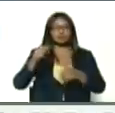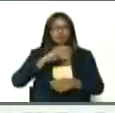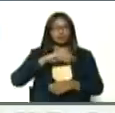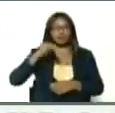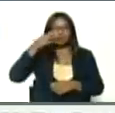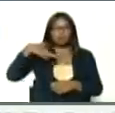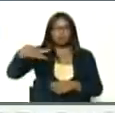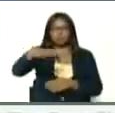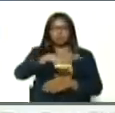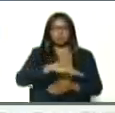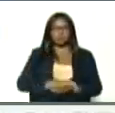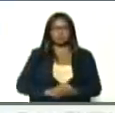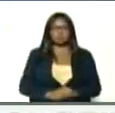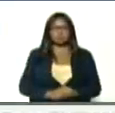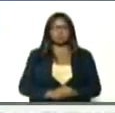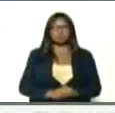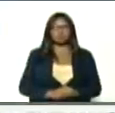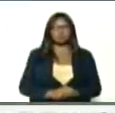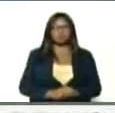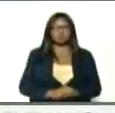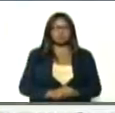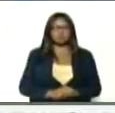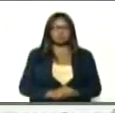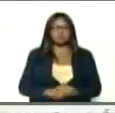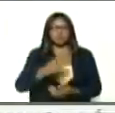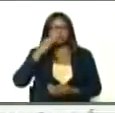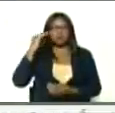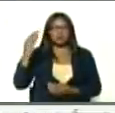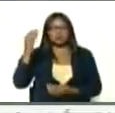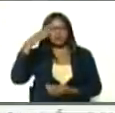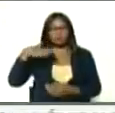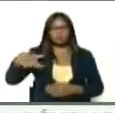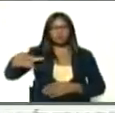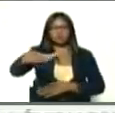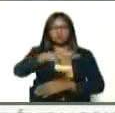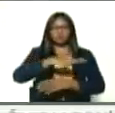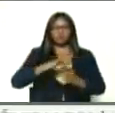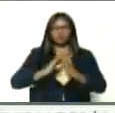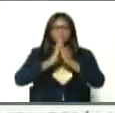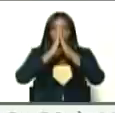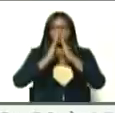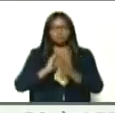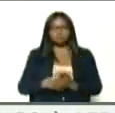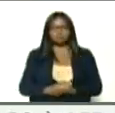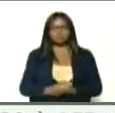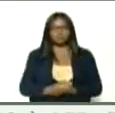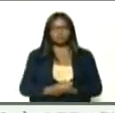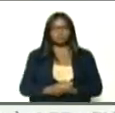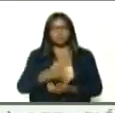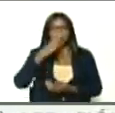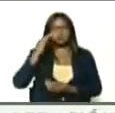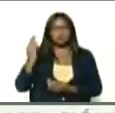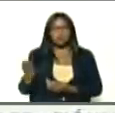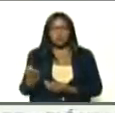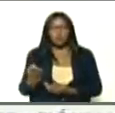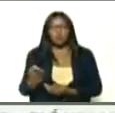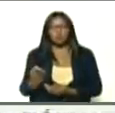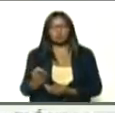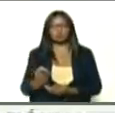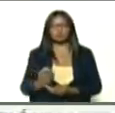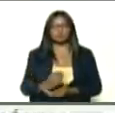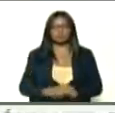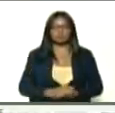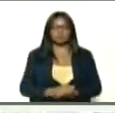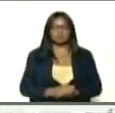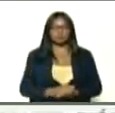Gregorio, gran José Gregorio, santo del pueblo, José Gregorio, José Gregorio, santo del pueblo,